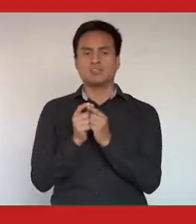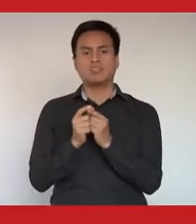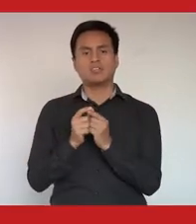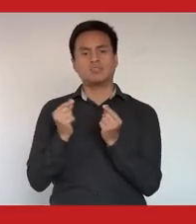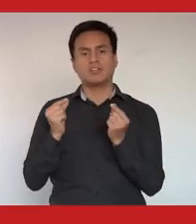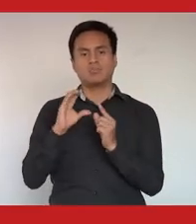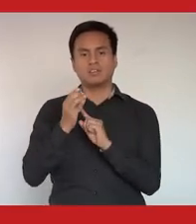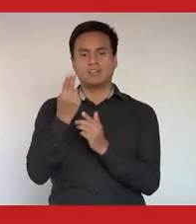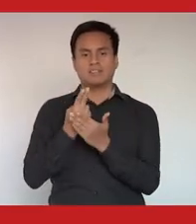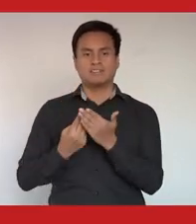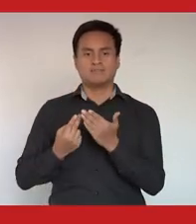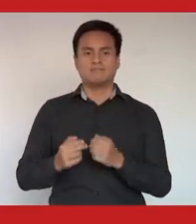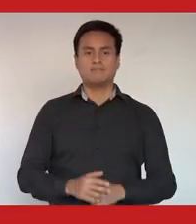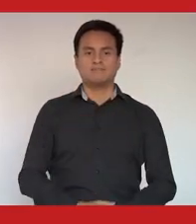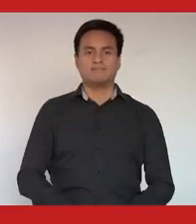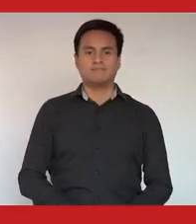Consejo Nacional de la Cultura y las Artes.